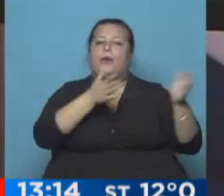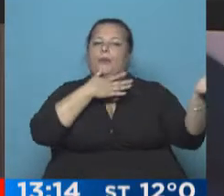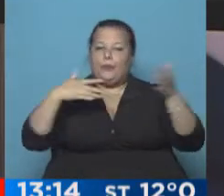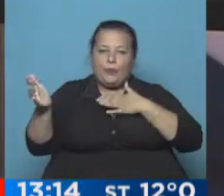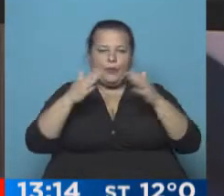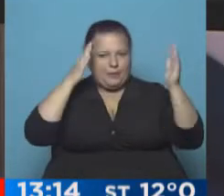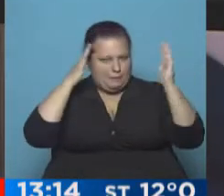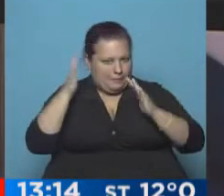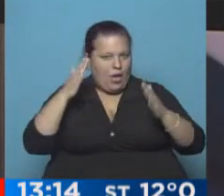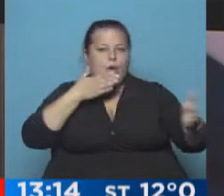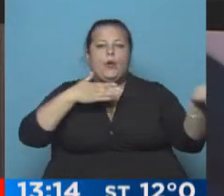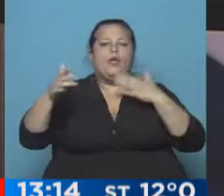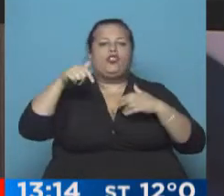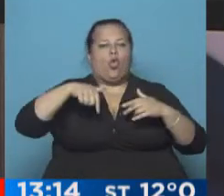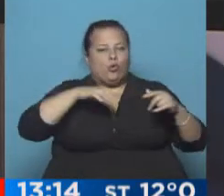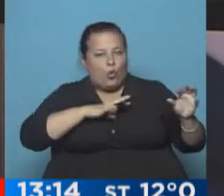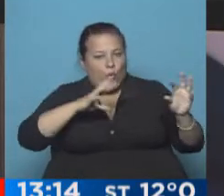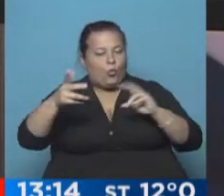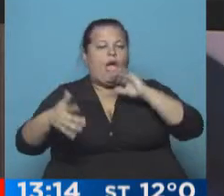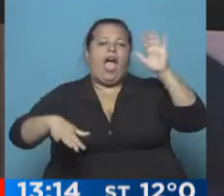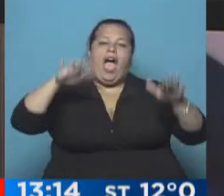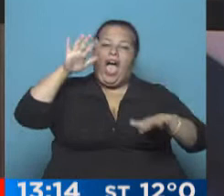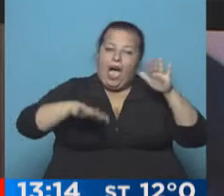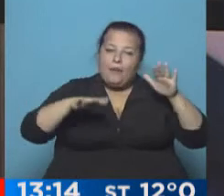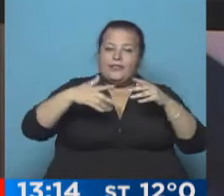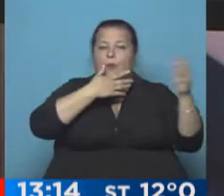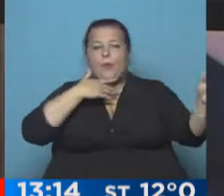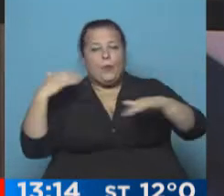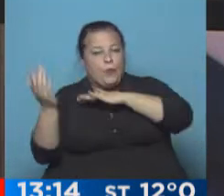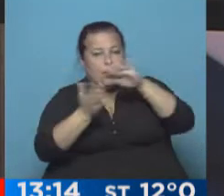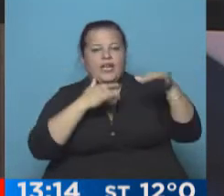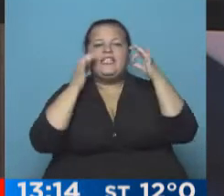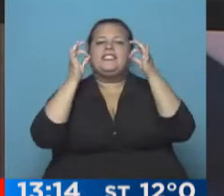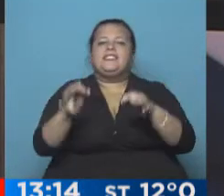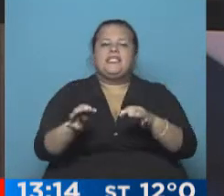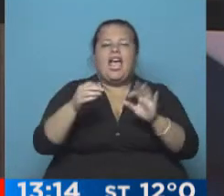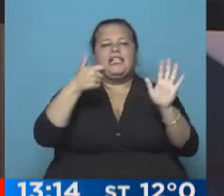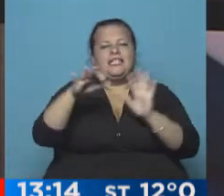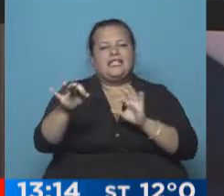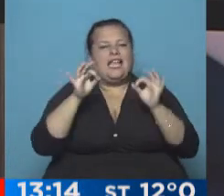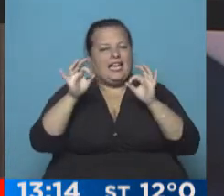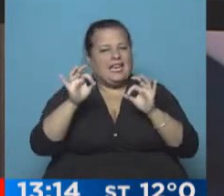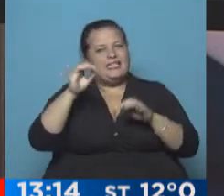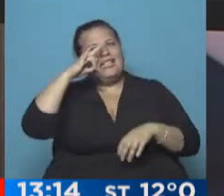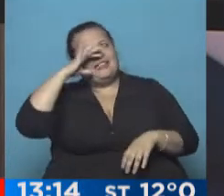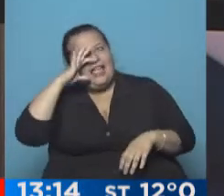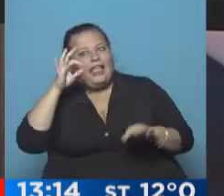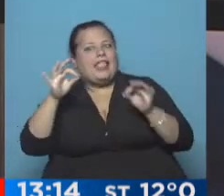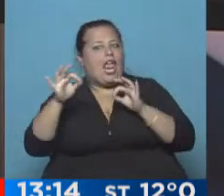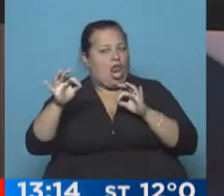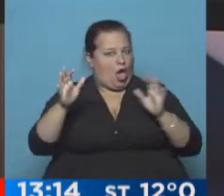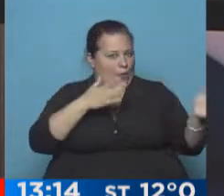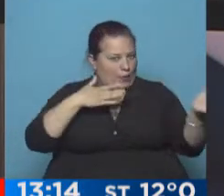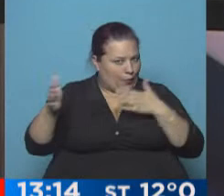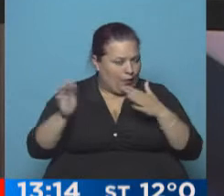soplar fuerte, es viento sur, que por momento sus ráfagas están en el orden de los 60, 70 kilómetros